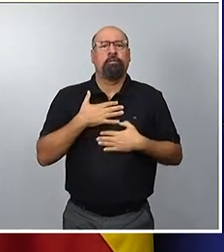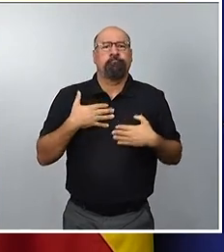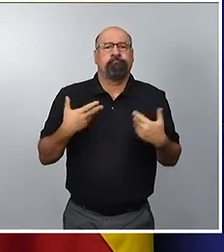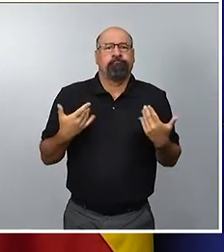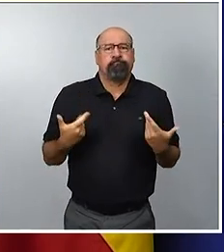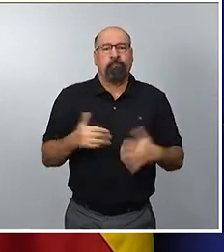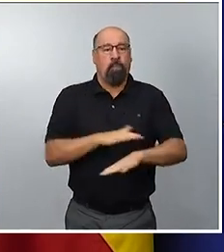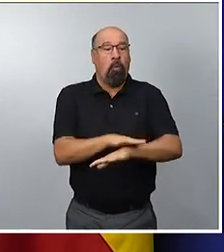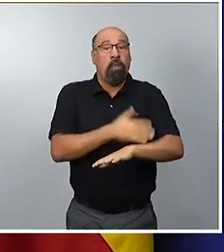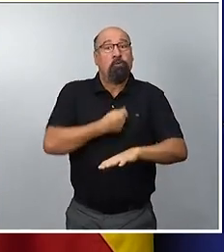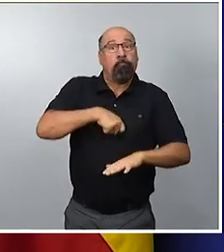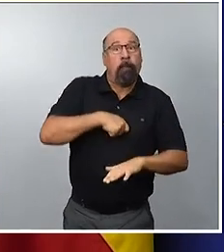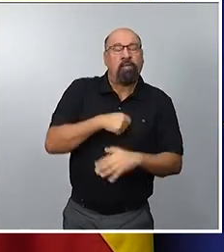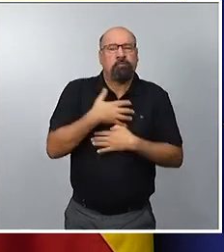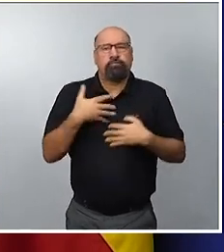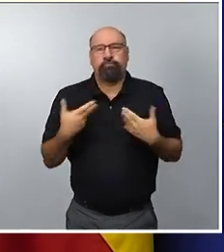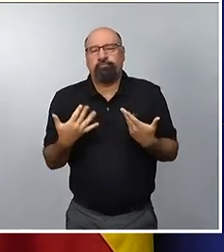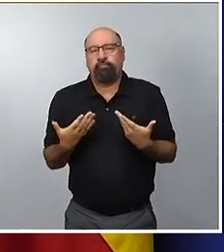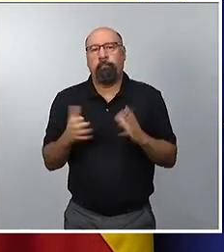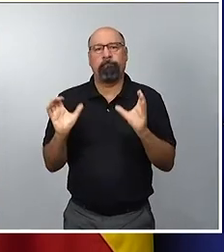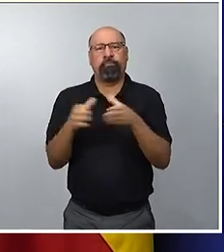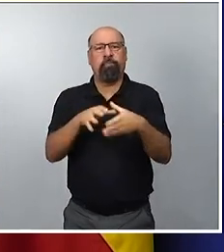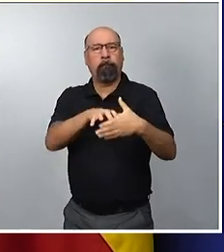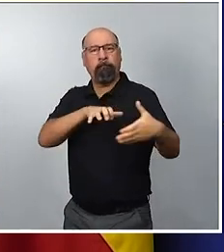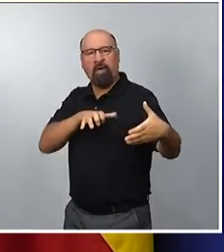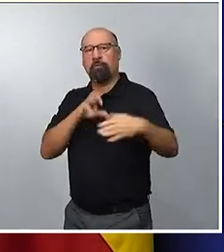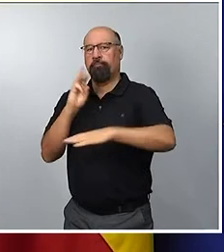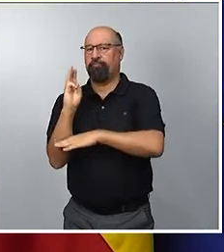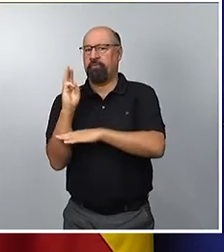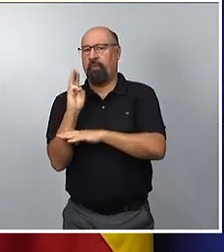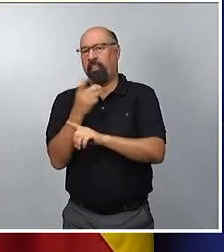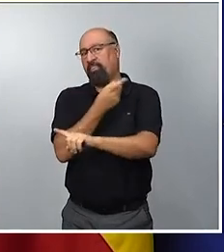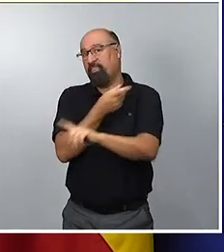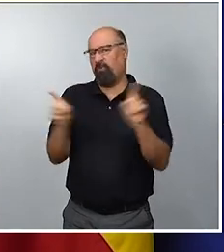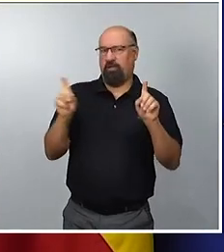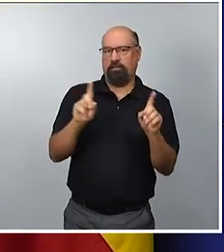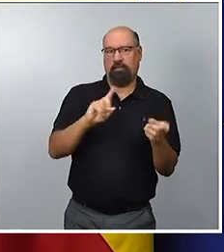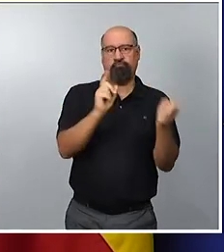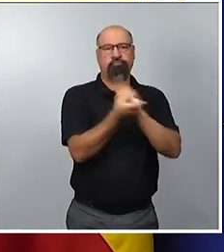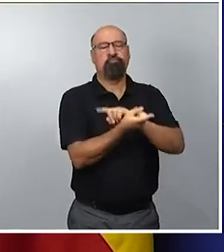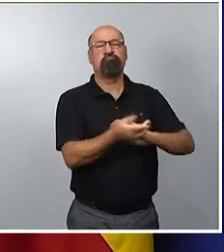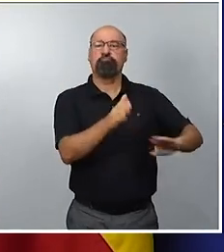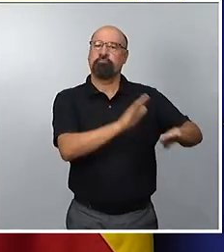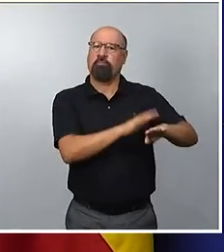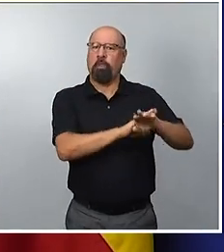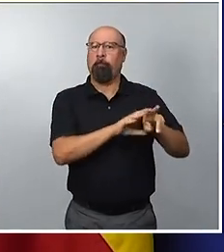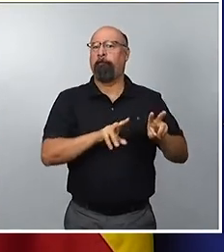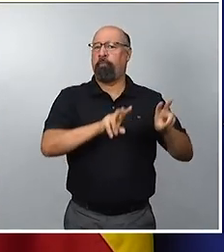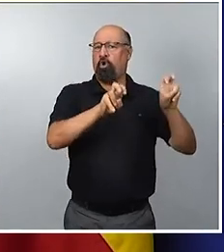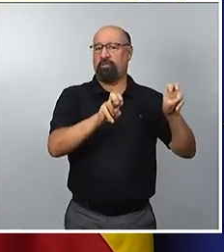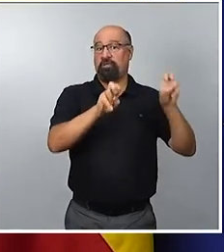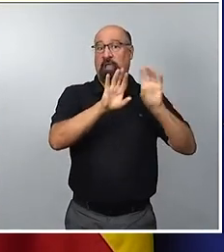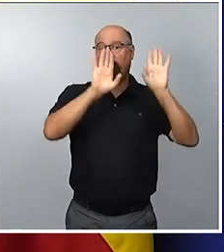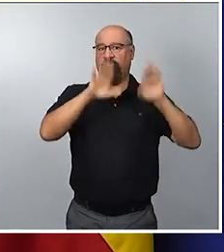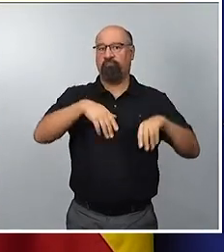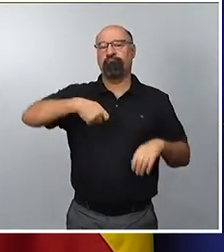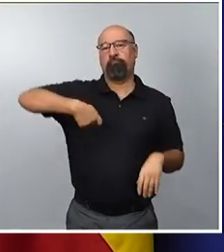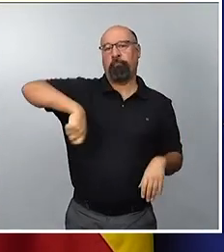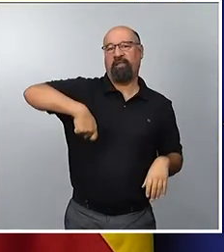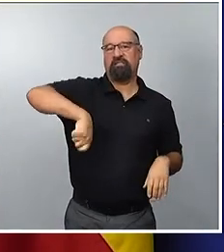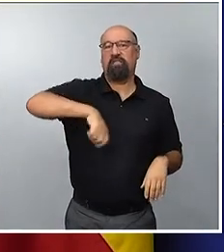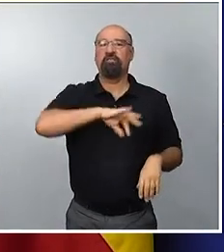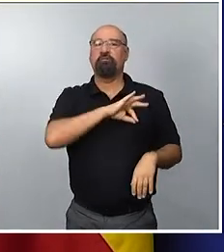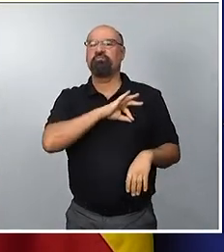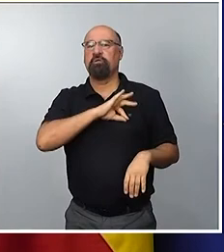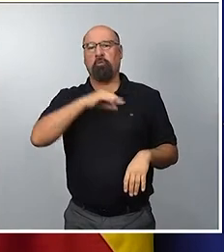mayoría parlamentaria distinta de progreso que sirva para la investidura de Pedro Sánchez como presidente del gobierno y la conformación